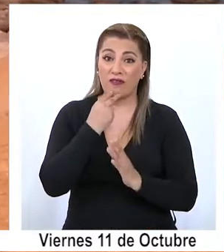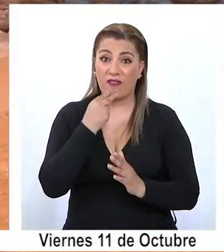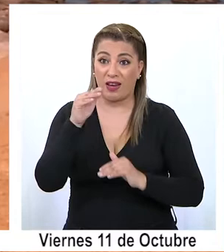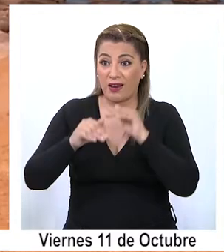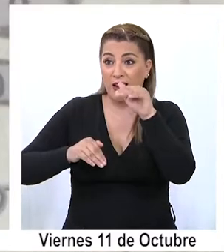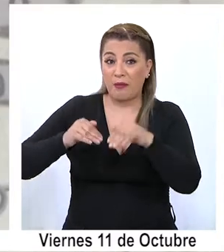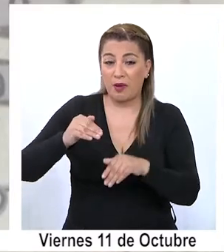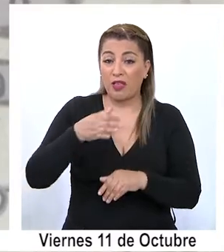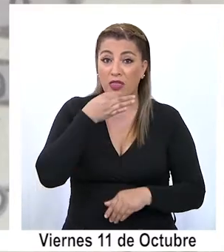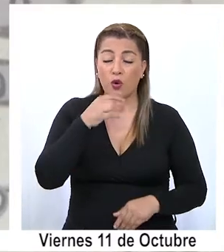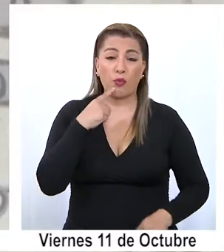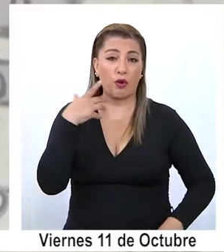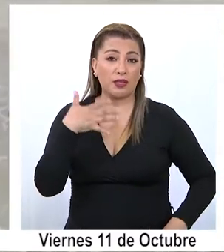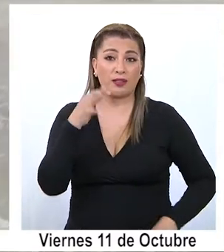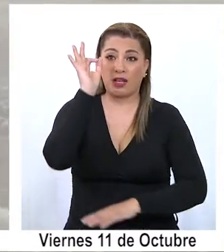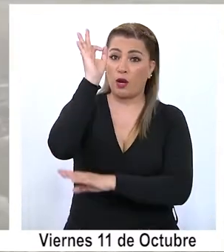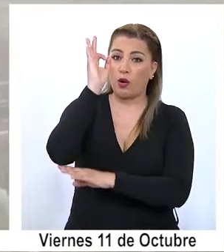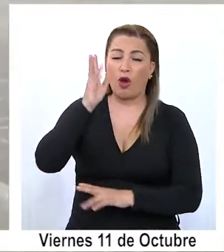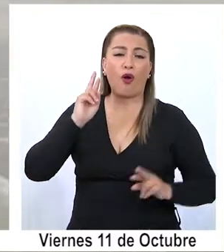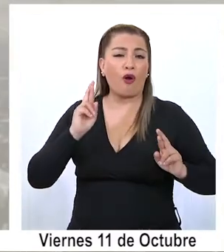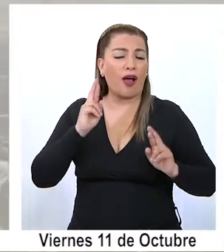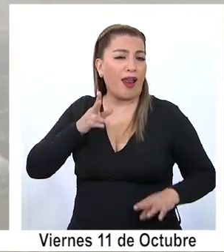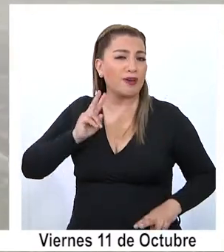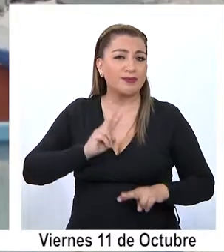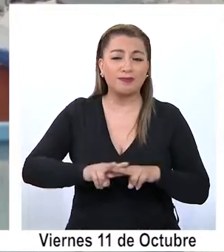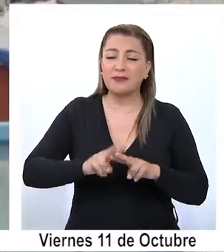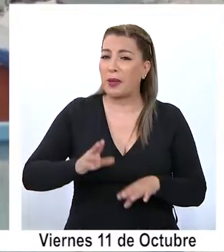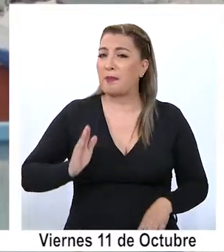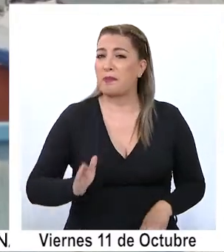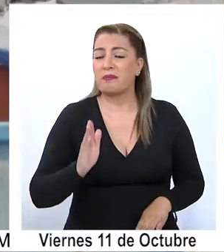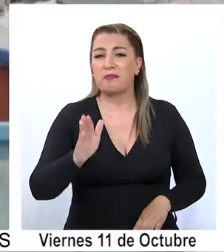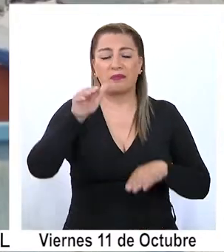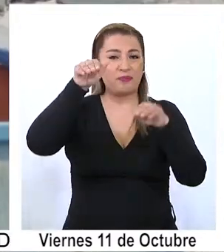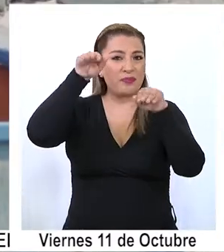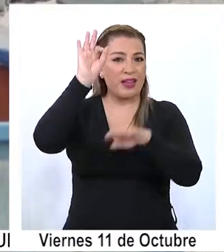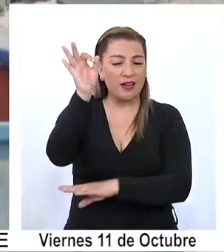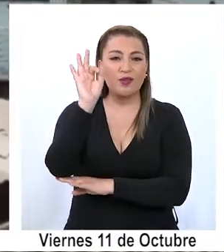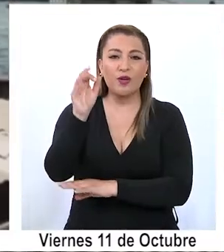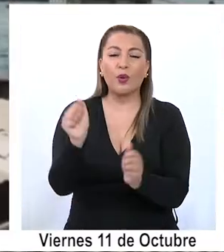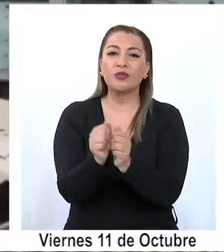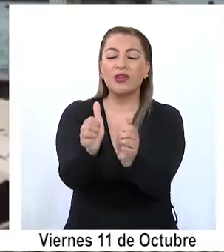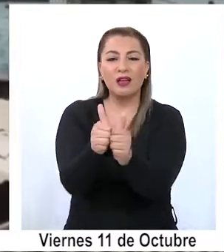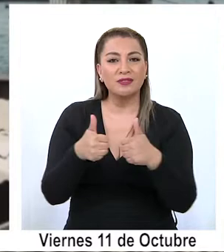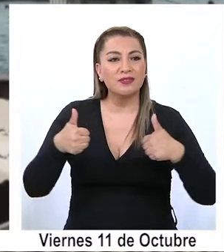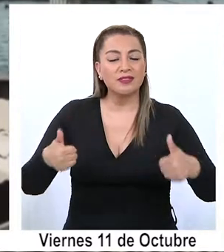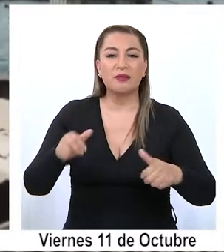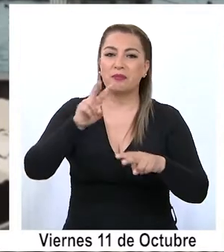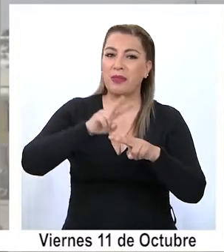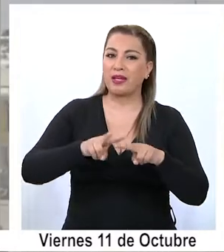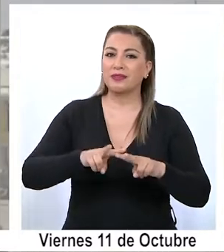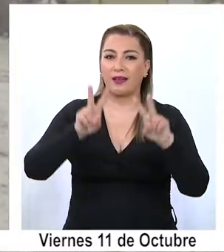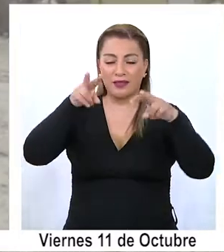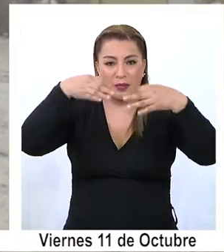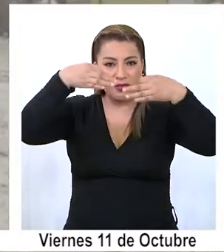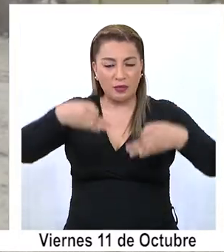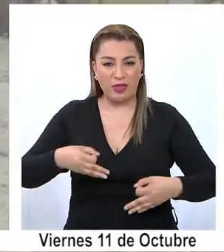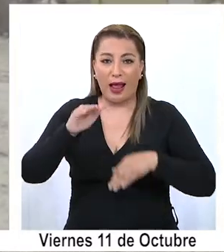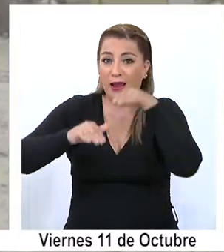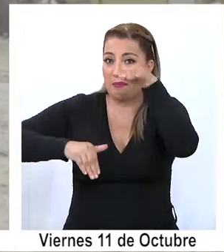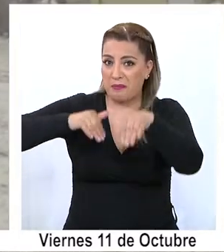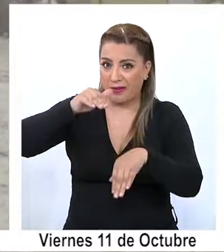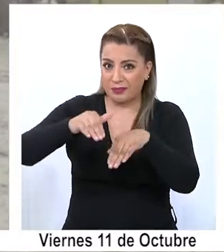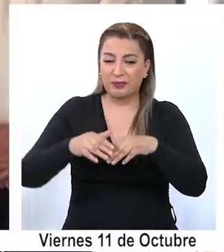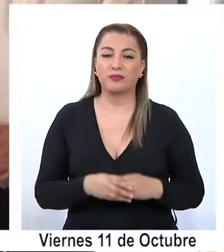valoró la reunión y espera que se sigan generando instancias de reuniones con las autoridades para abordar la seguridad de las caletas.